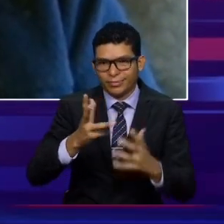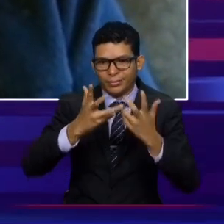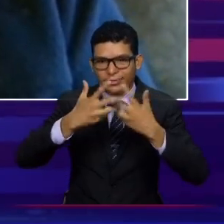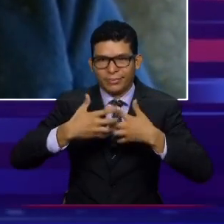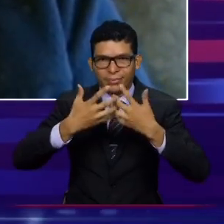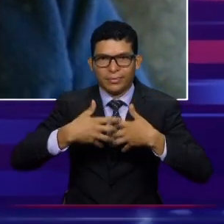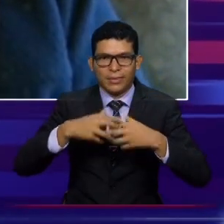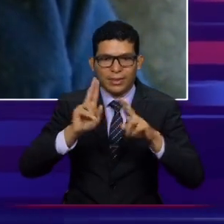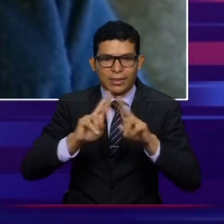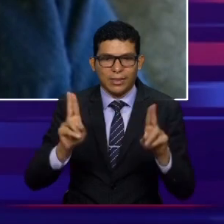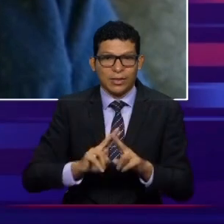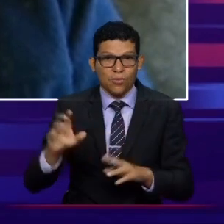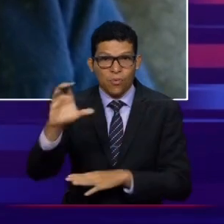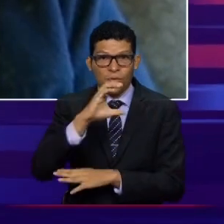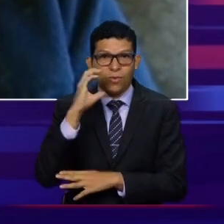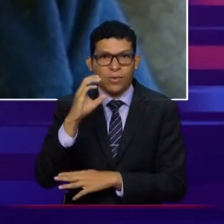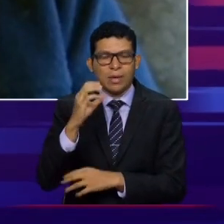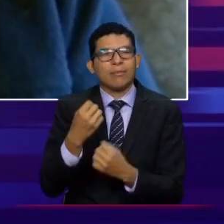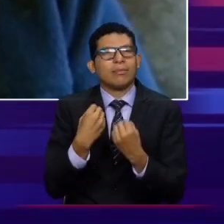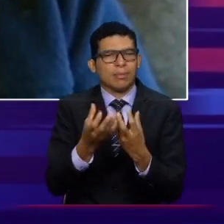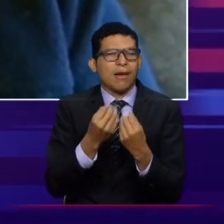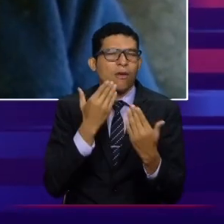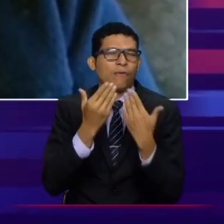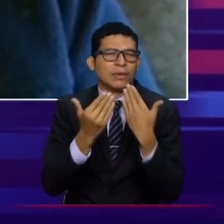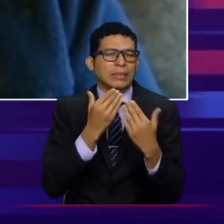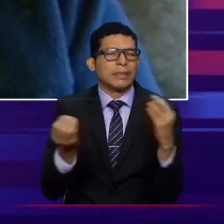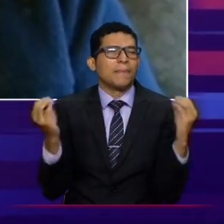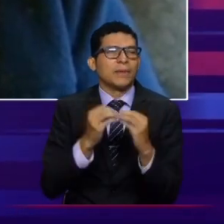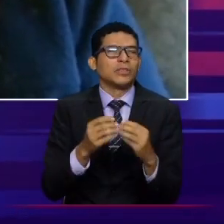online en el país, para que generen aún más confianza?